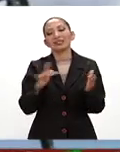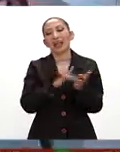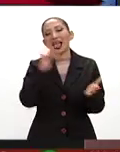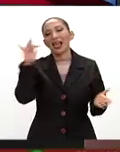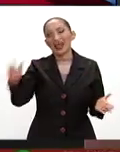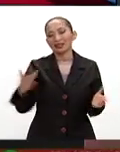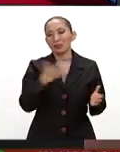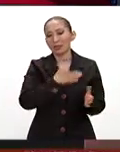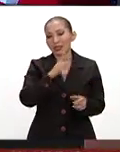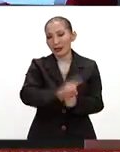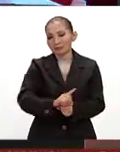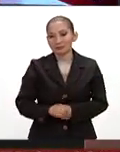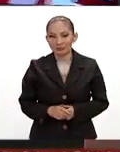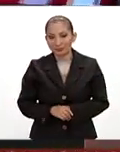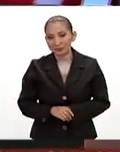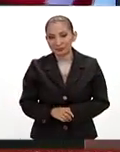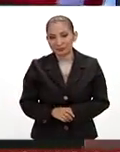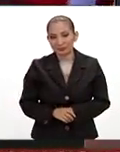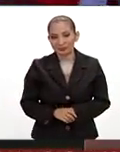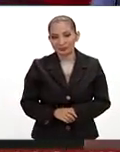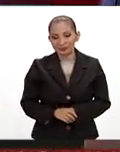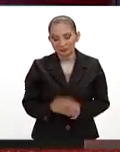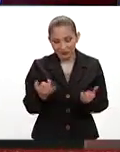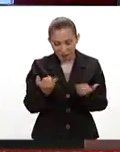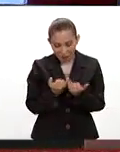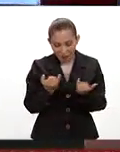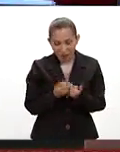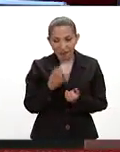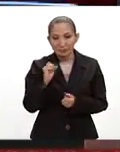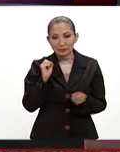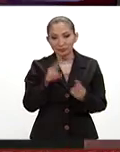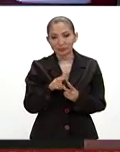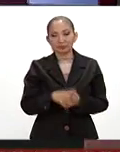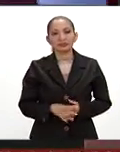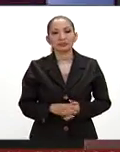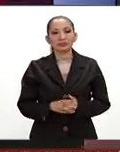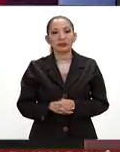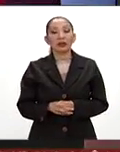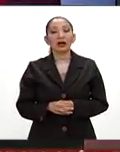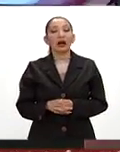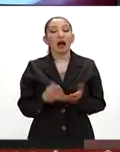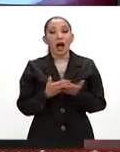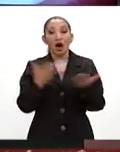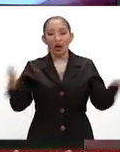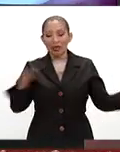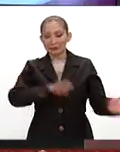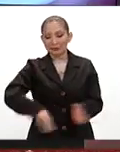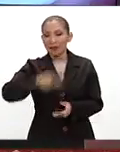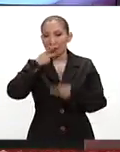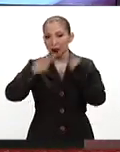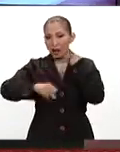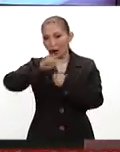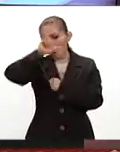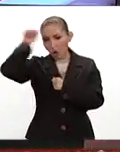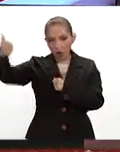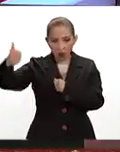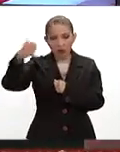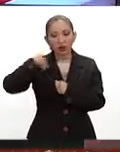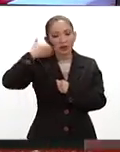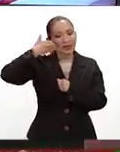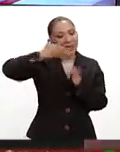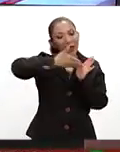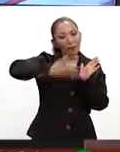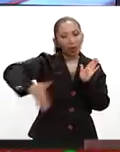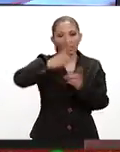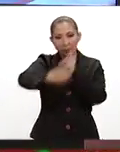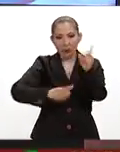Samuel, que tengas buen día. Daniel, muchas gracias, hasta luego. Hasta luego. Y bueno, vamos a hablar ahora del resto de la, de la jornada